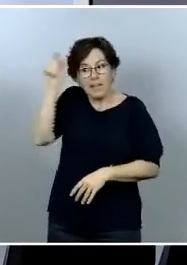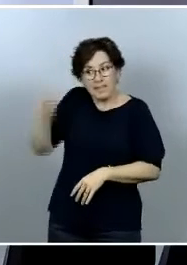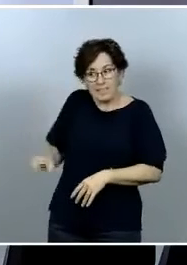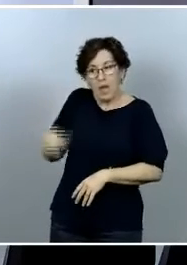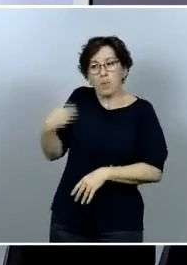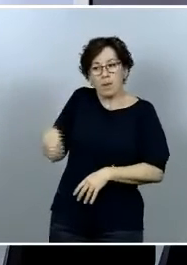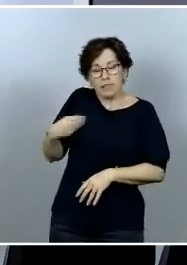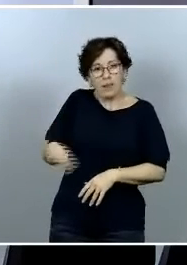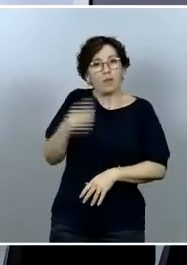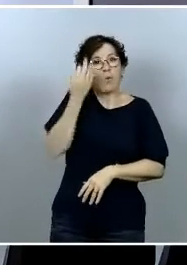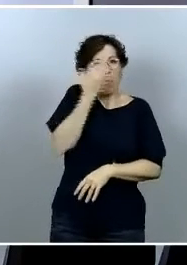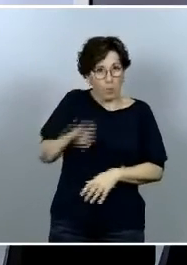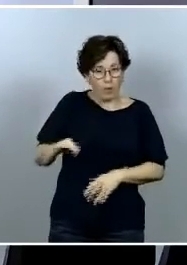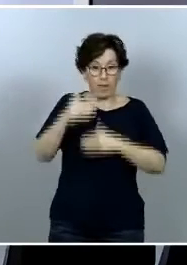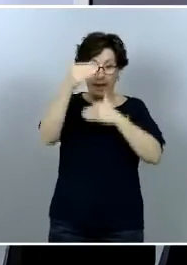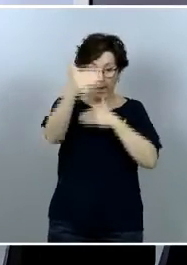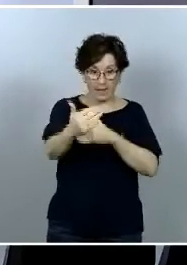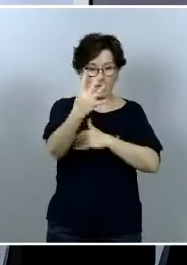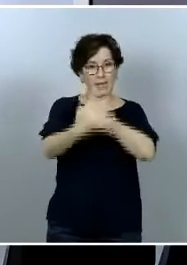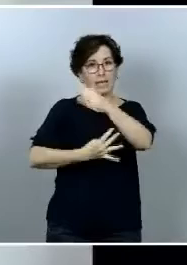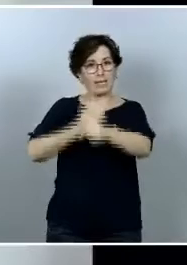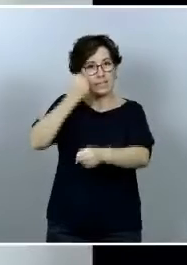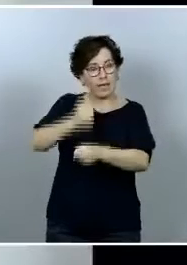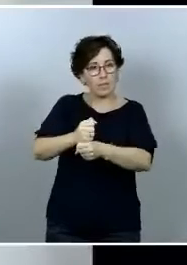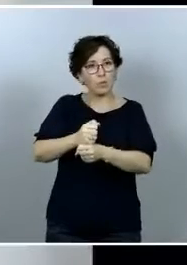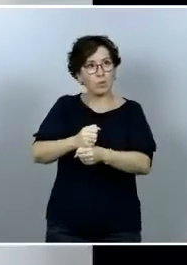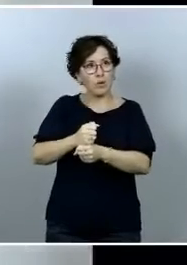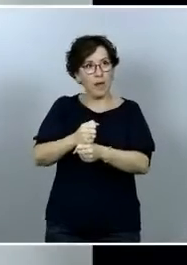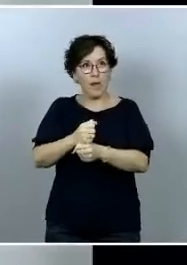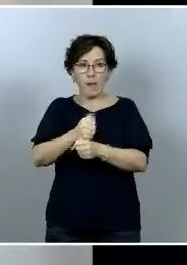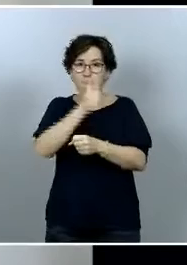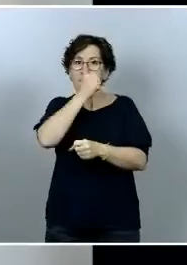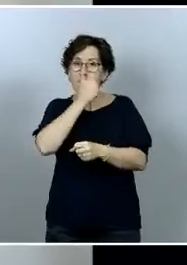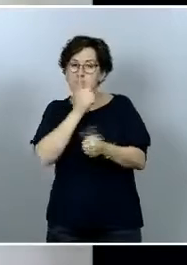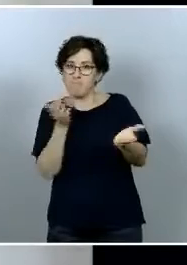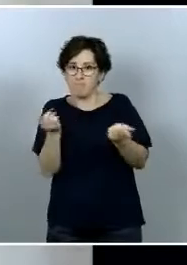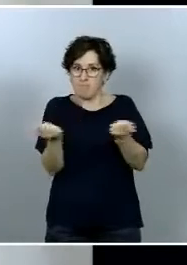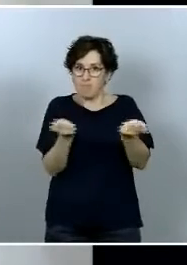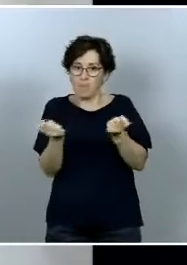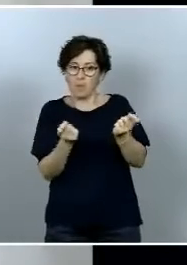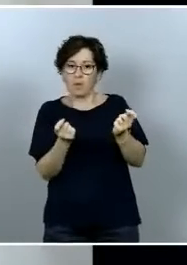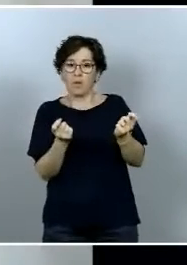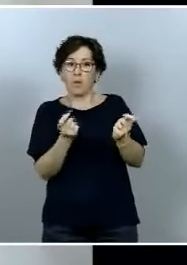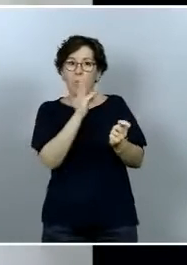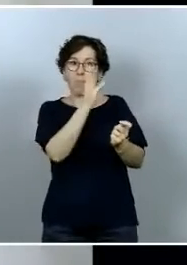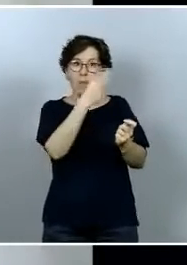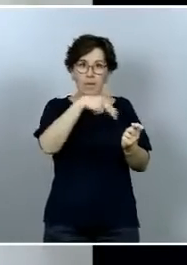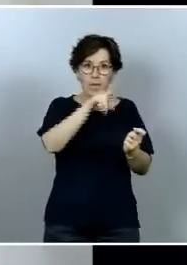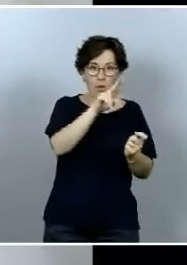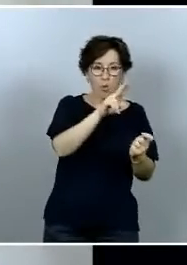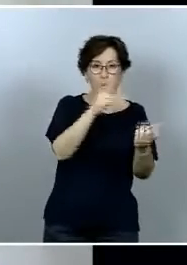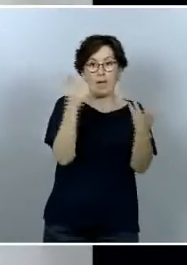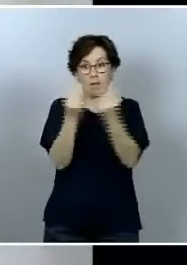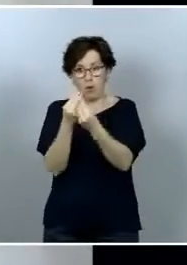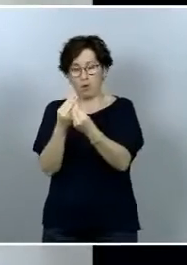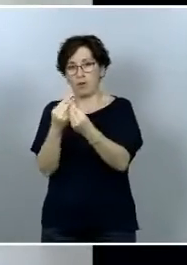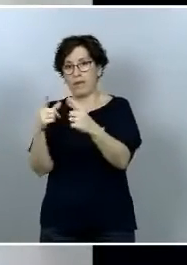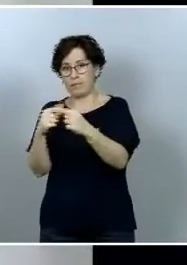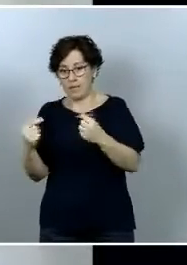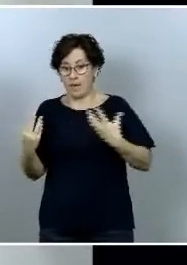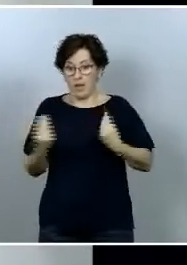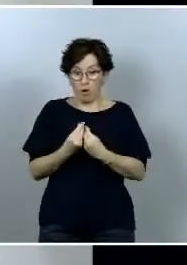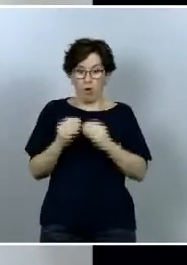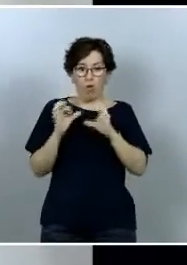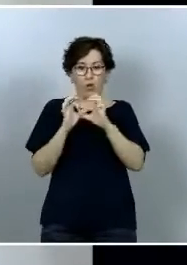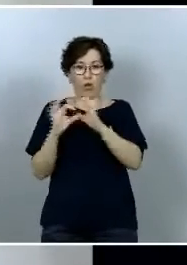durante la legislatura la suma de PNV Esquerra y Ciudadanos Es más si confía